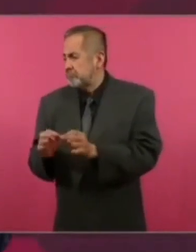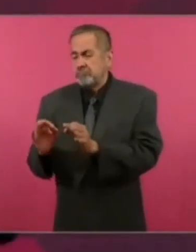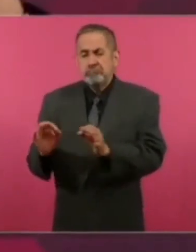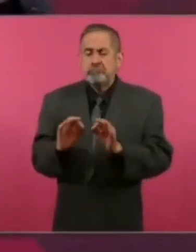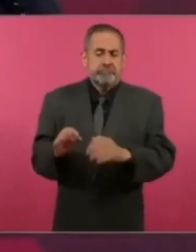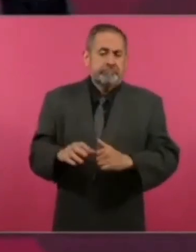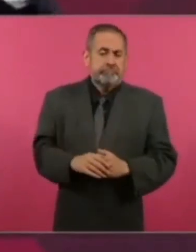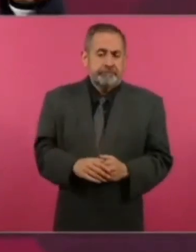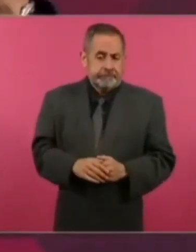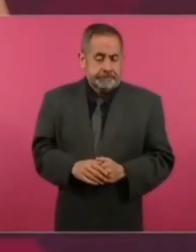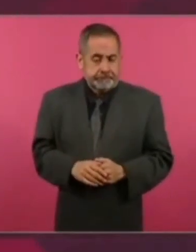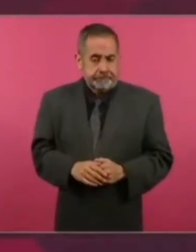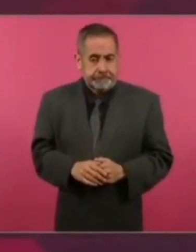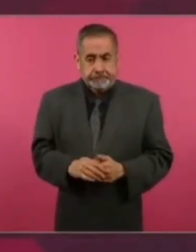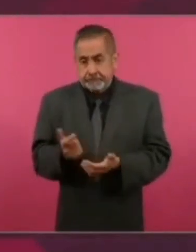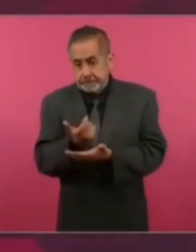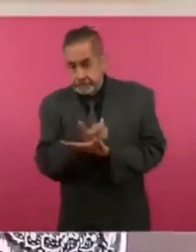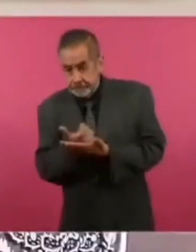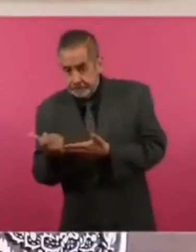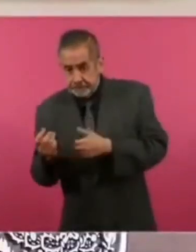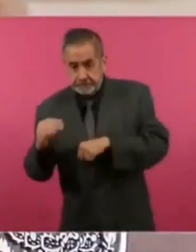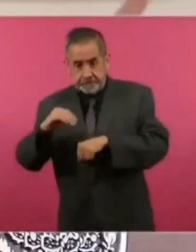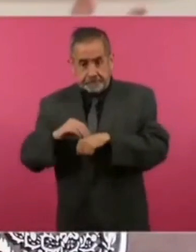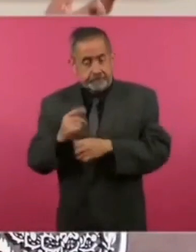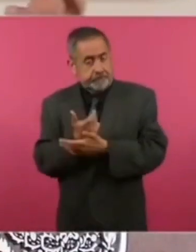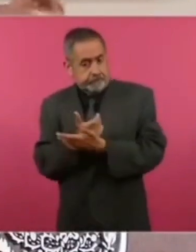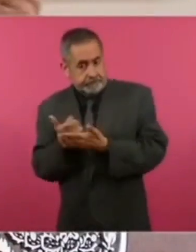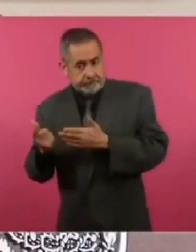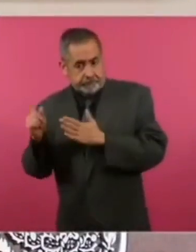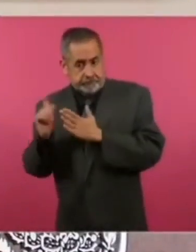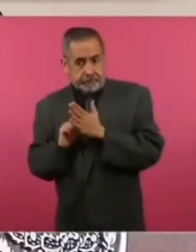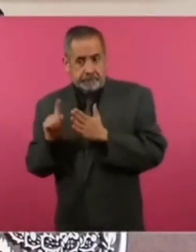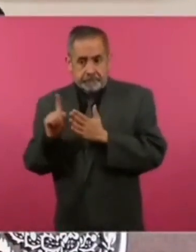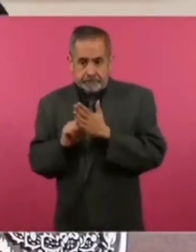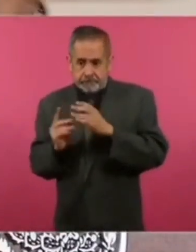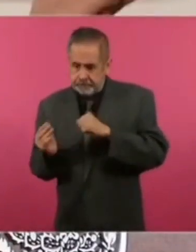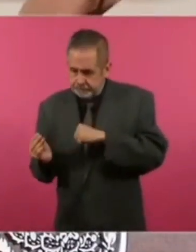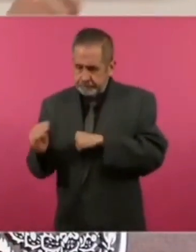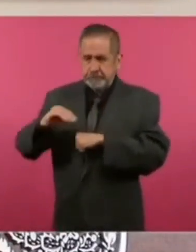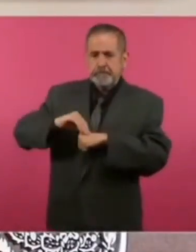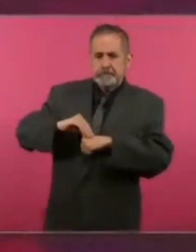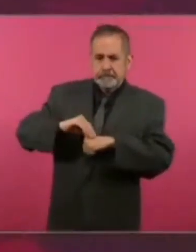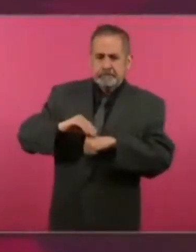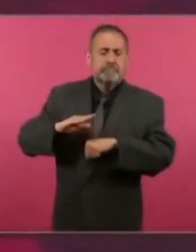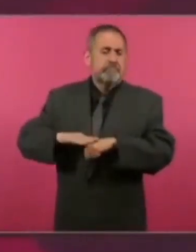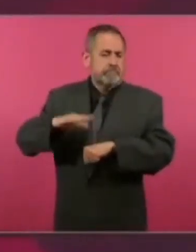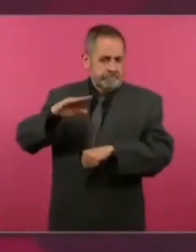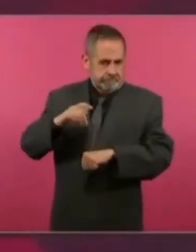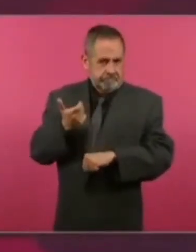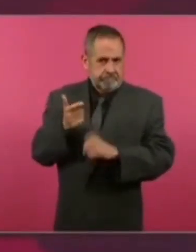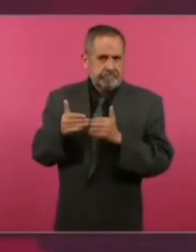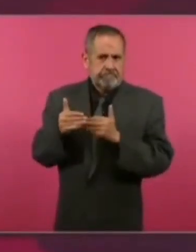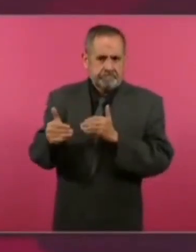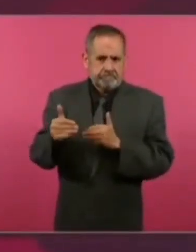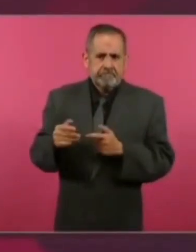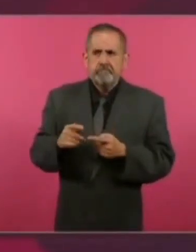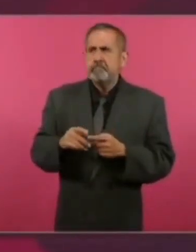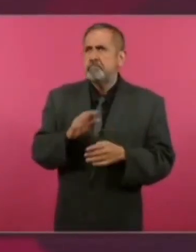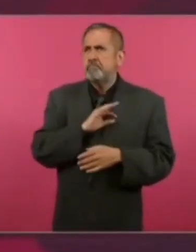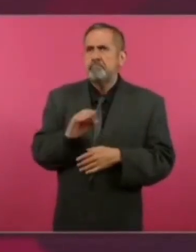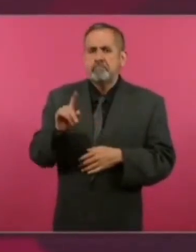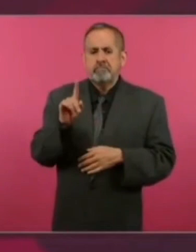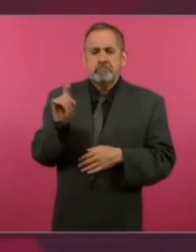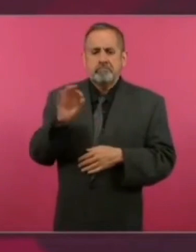ha aumentado el salario mínimo en cerca del 100